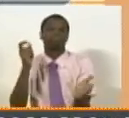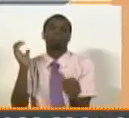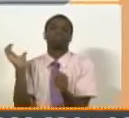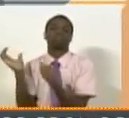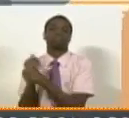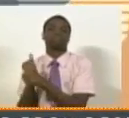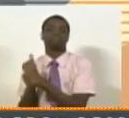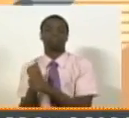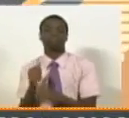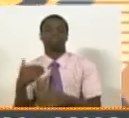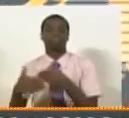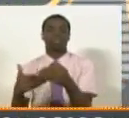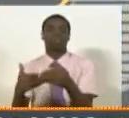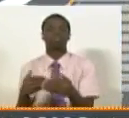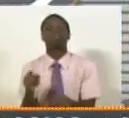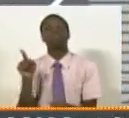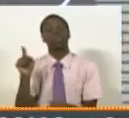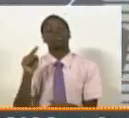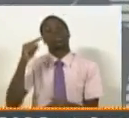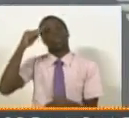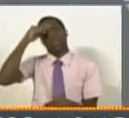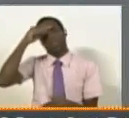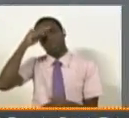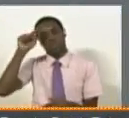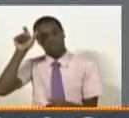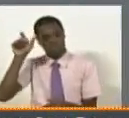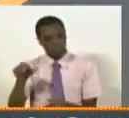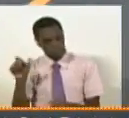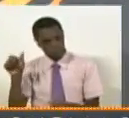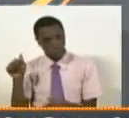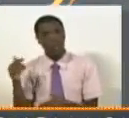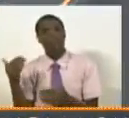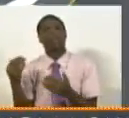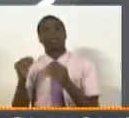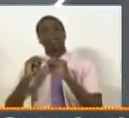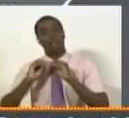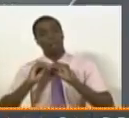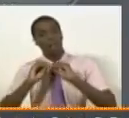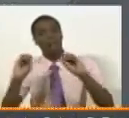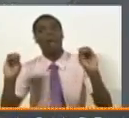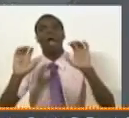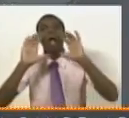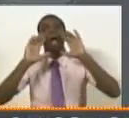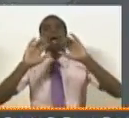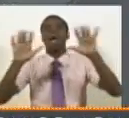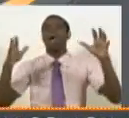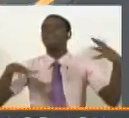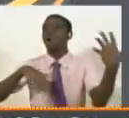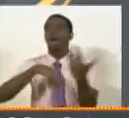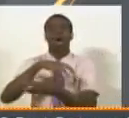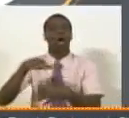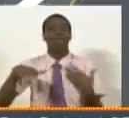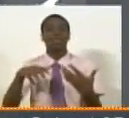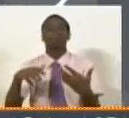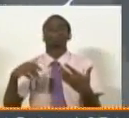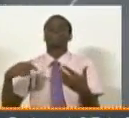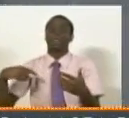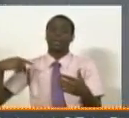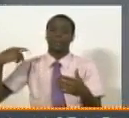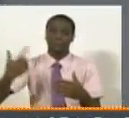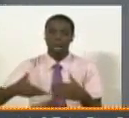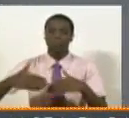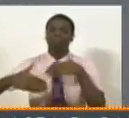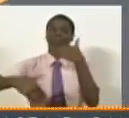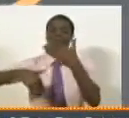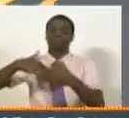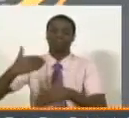que Julio Borges hiciera este llamado a la violencia y con ello toda la derecha terrorista se sigue llamando